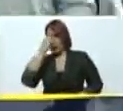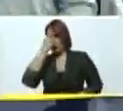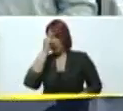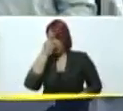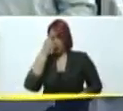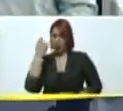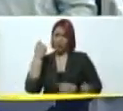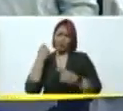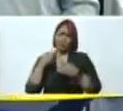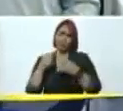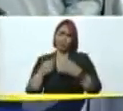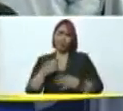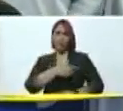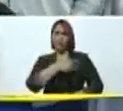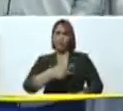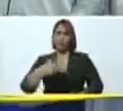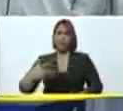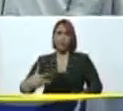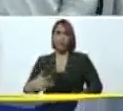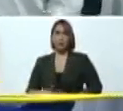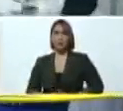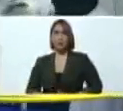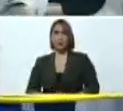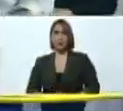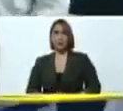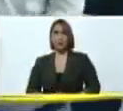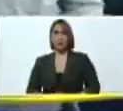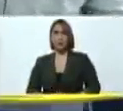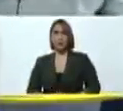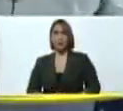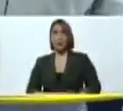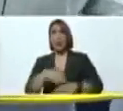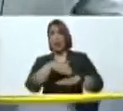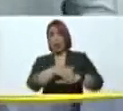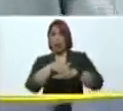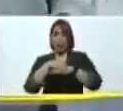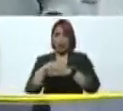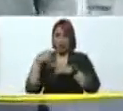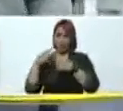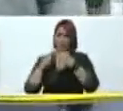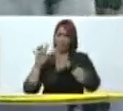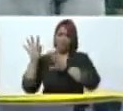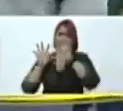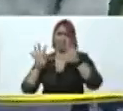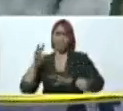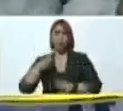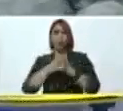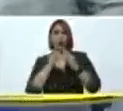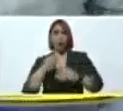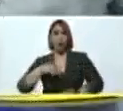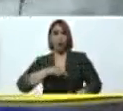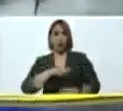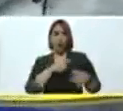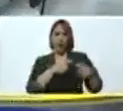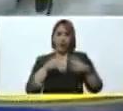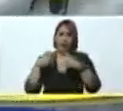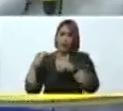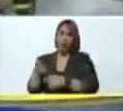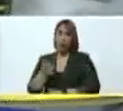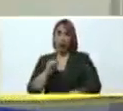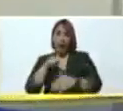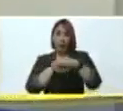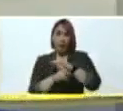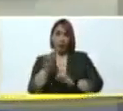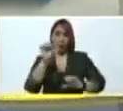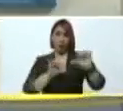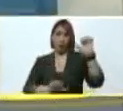Dinamarca... Afortunadamente, de China, la India y del mundo. Y todos nuestros equipos, presidente, que están en estos laboratorios,